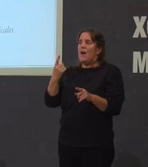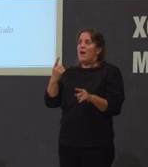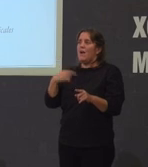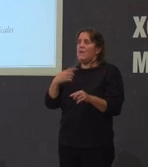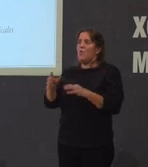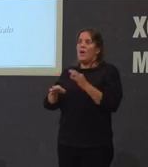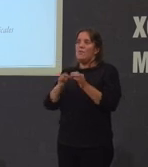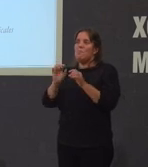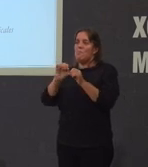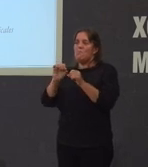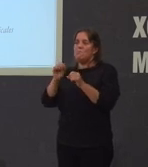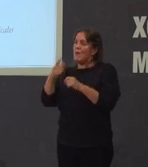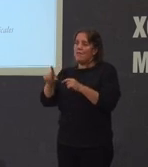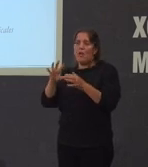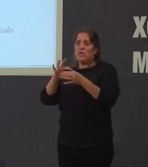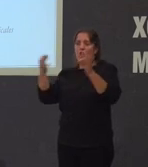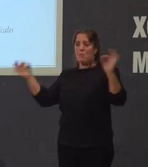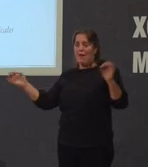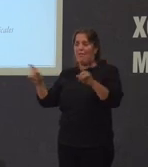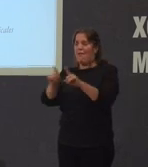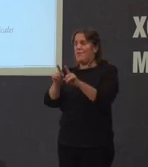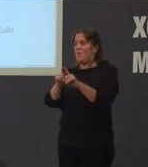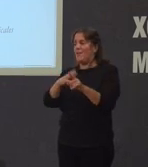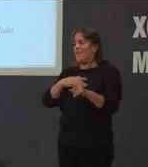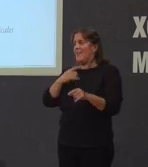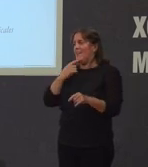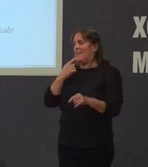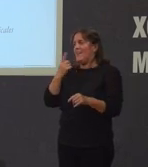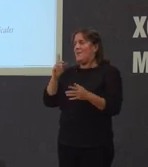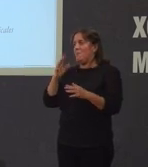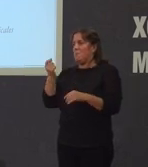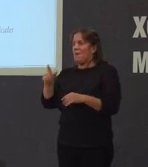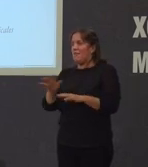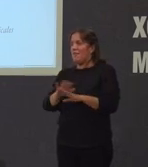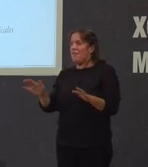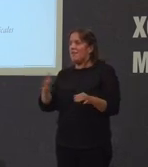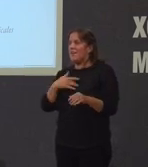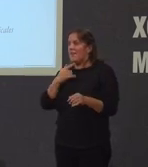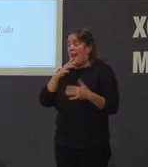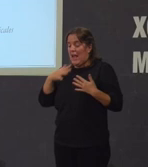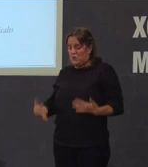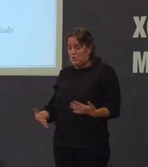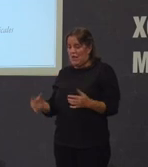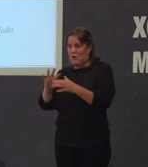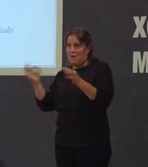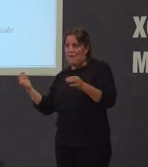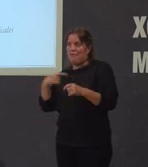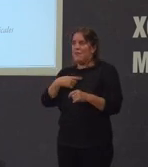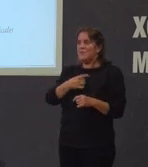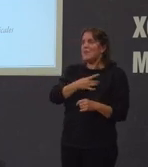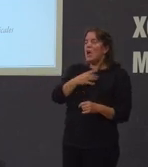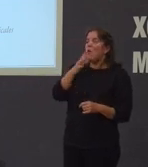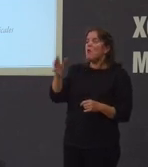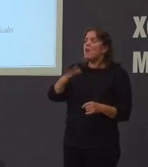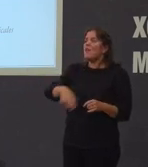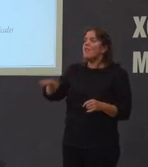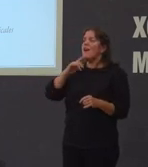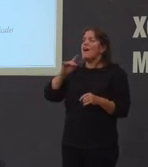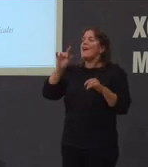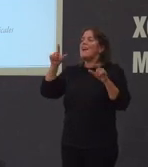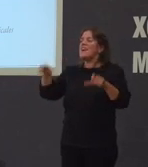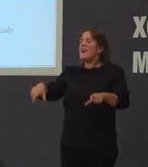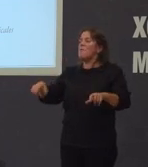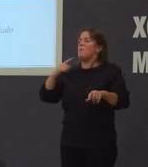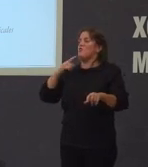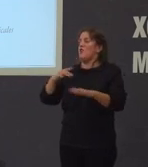olimpíadas de feito teñen claras similitudes que as olimpíadas hoxe en día porque se realizaban en campos de fútbol que